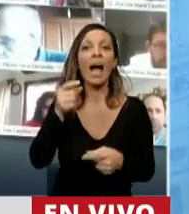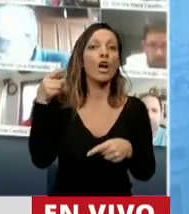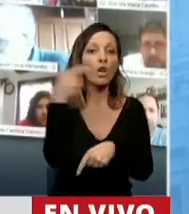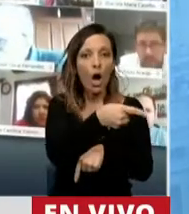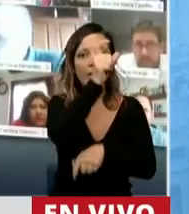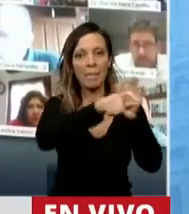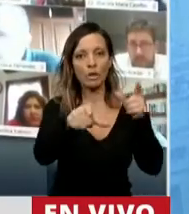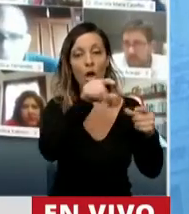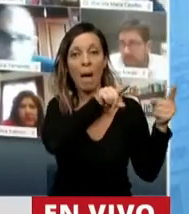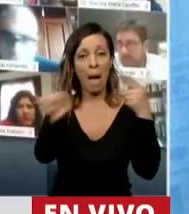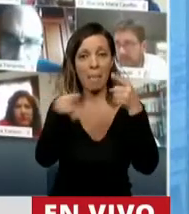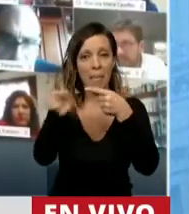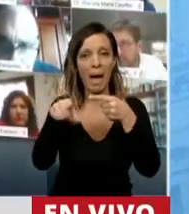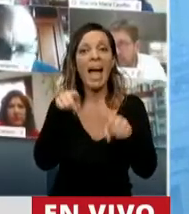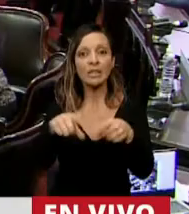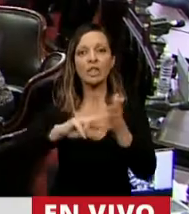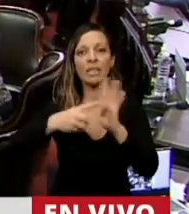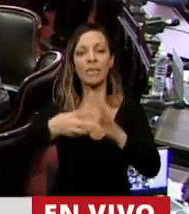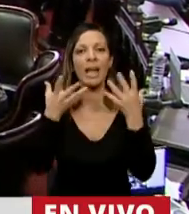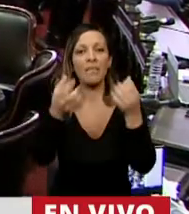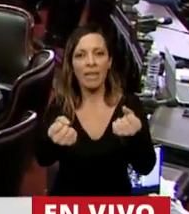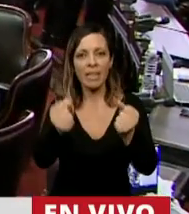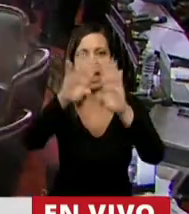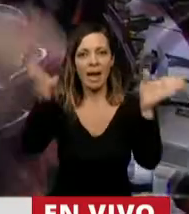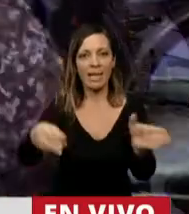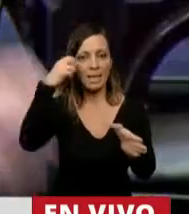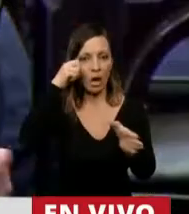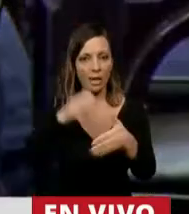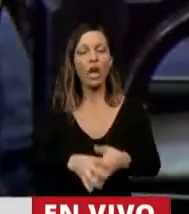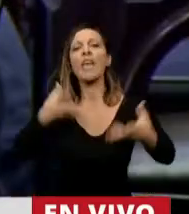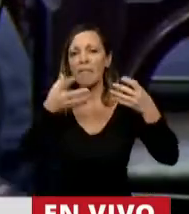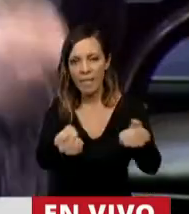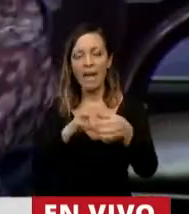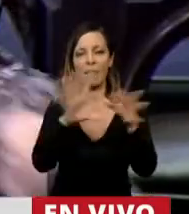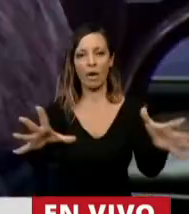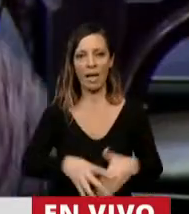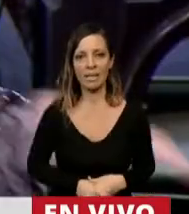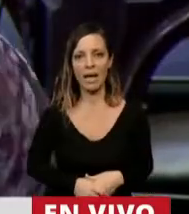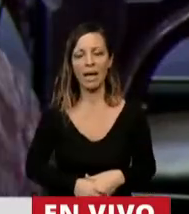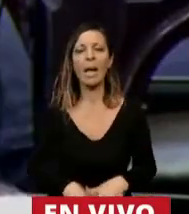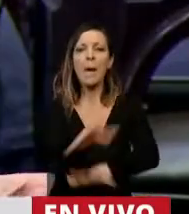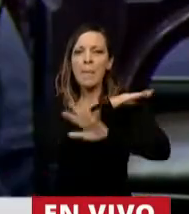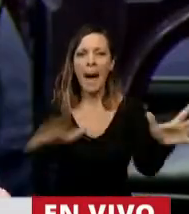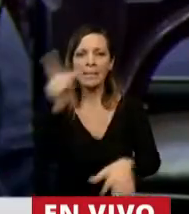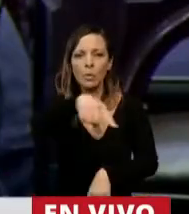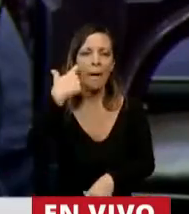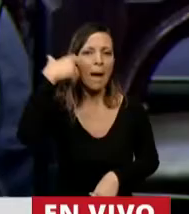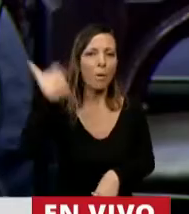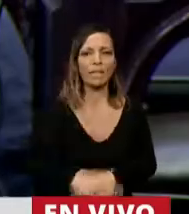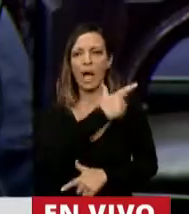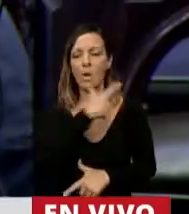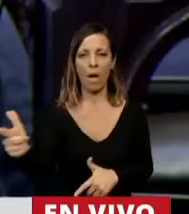los ataques personales es defender la Casa de la República y la Casa de la Democracia. ¡No tienen vergüenza!